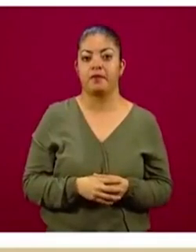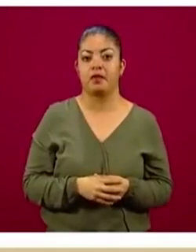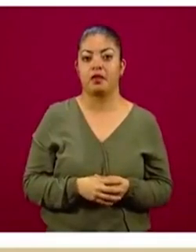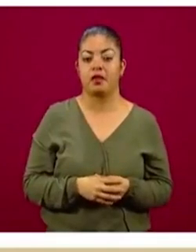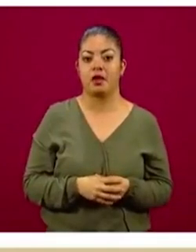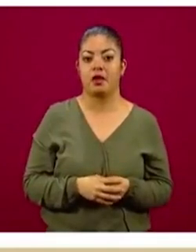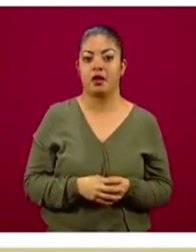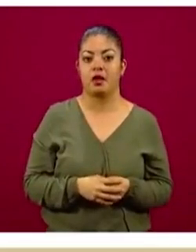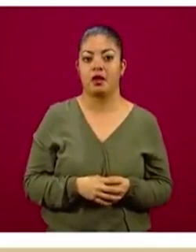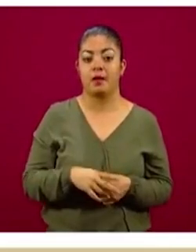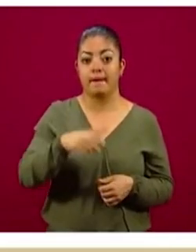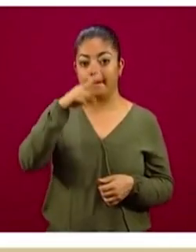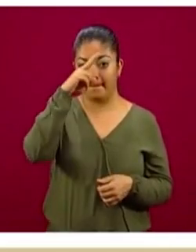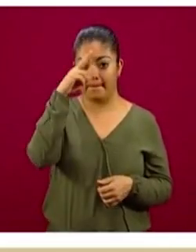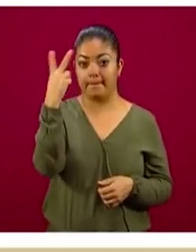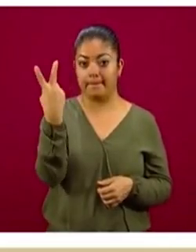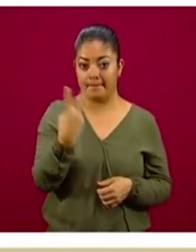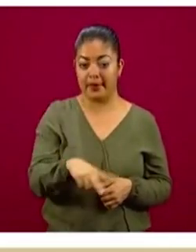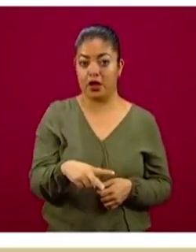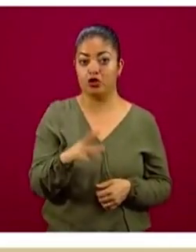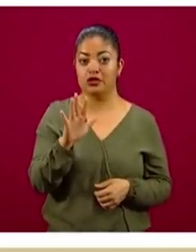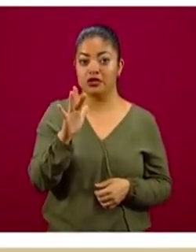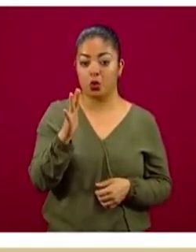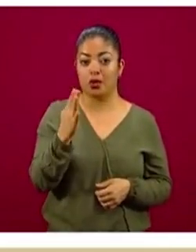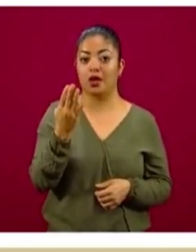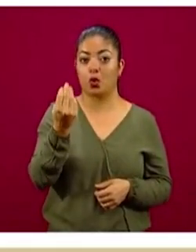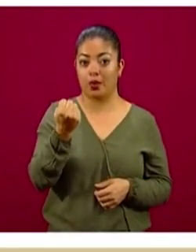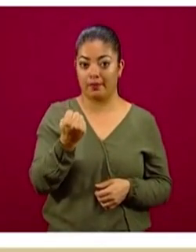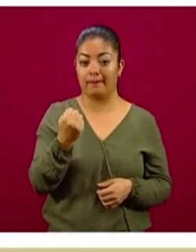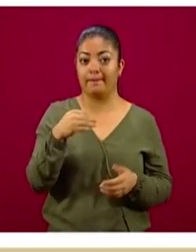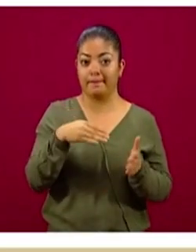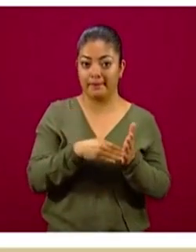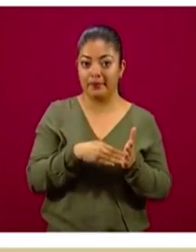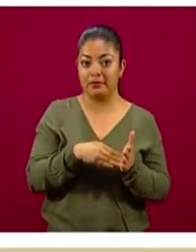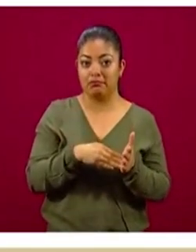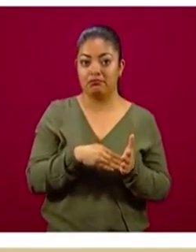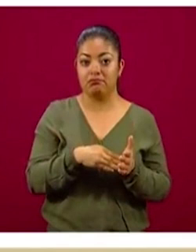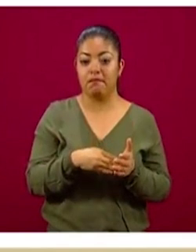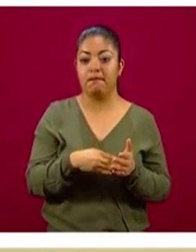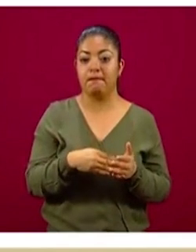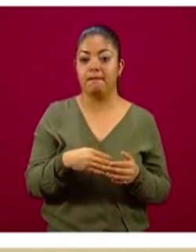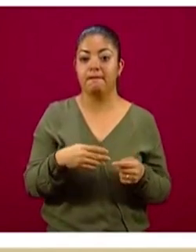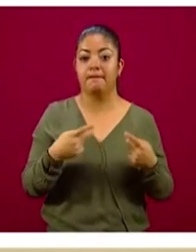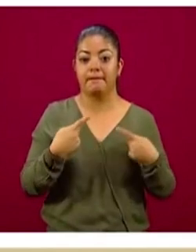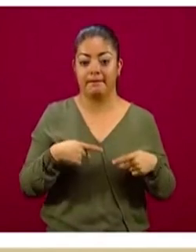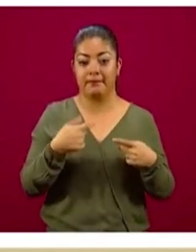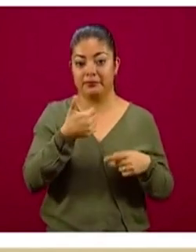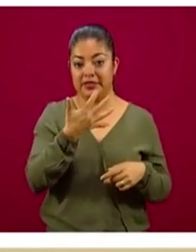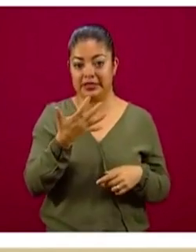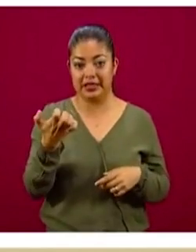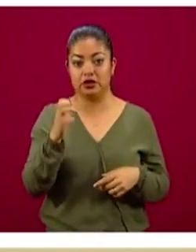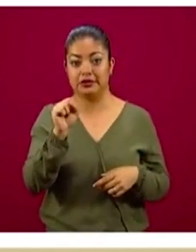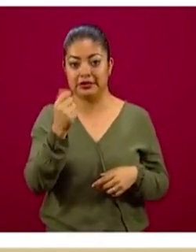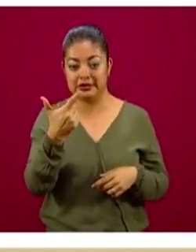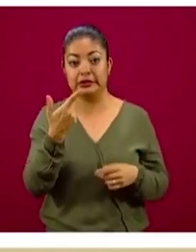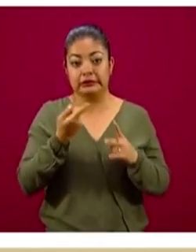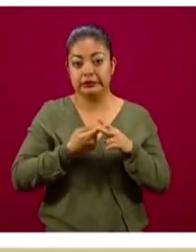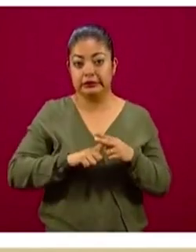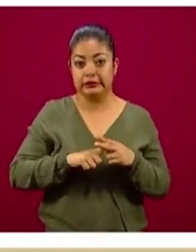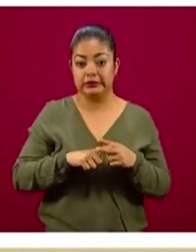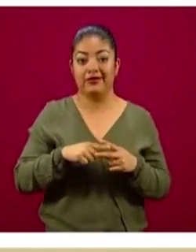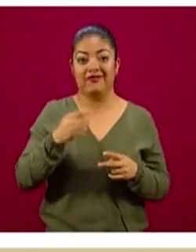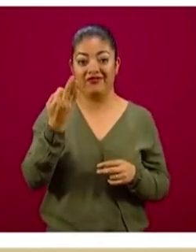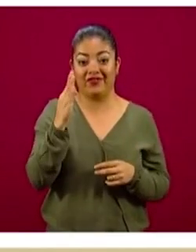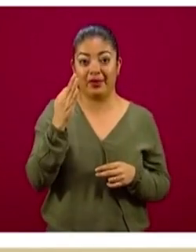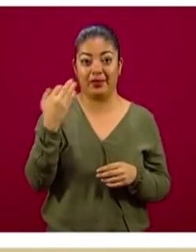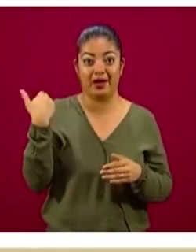En México, 59 mil 567 personas han tenido COVID desde el 28 de febrero, fecha en que tuvimos el primer caso